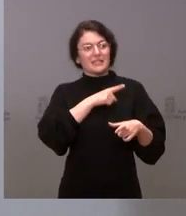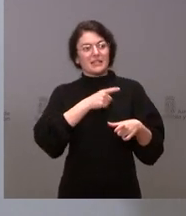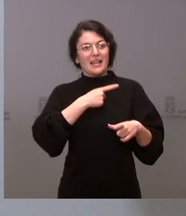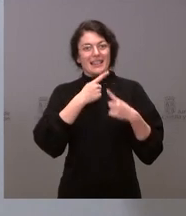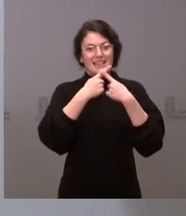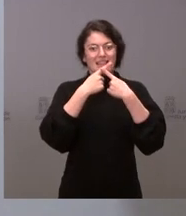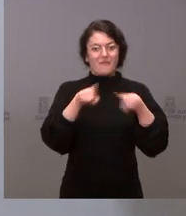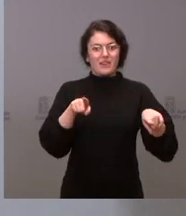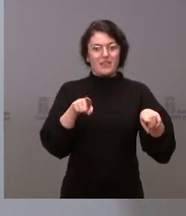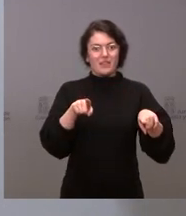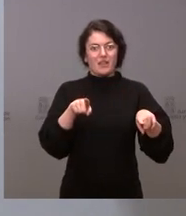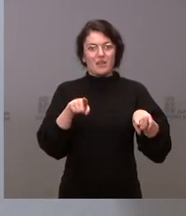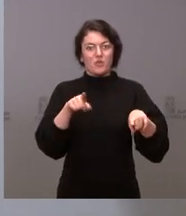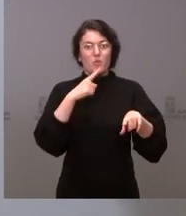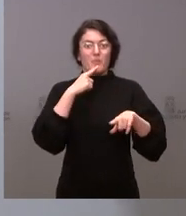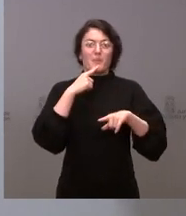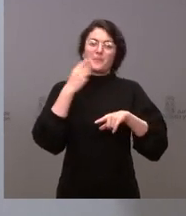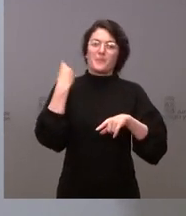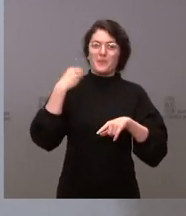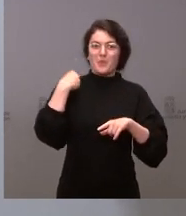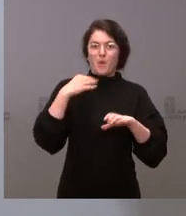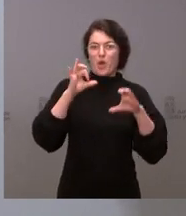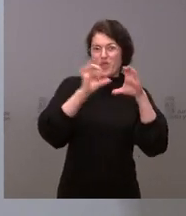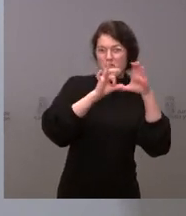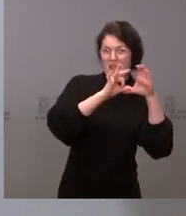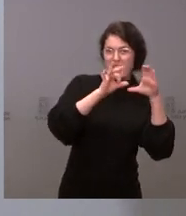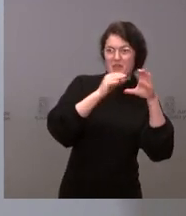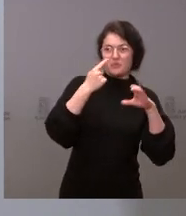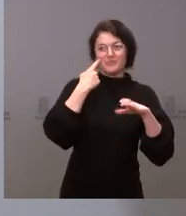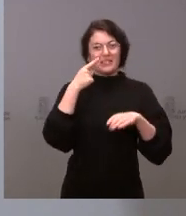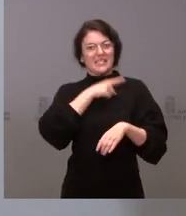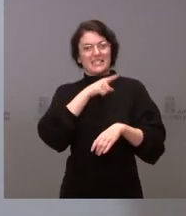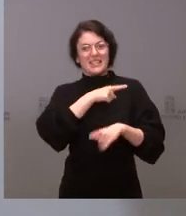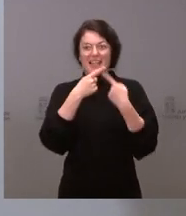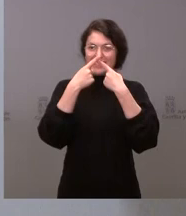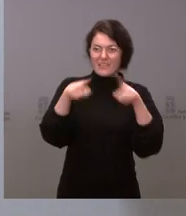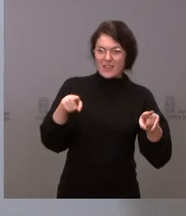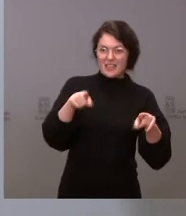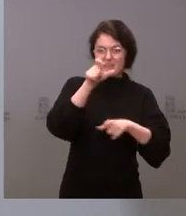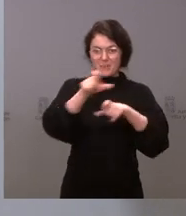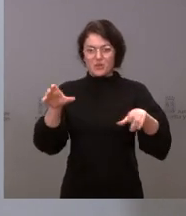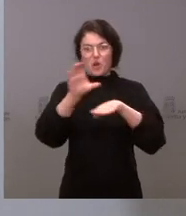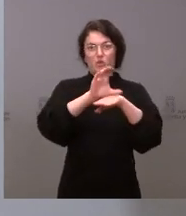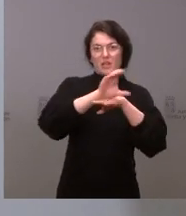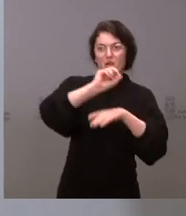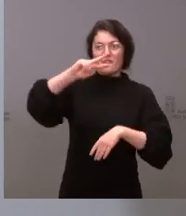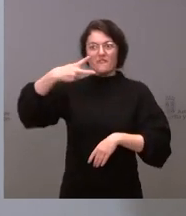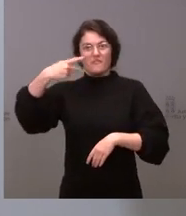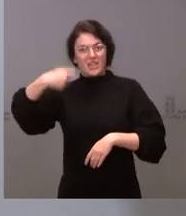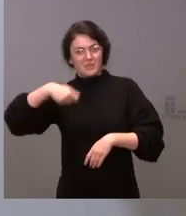consejeros de Ciudadanos y al Vicepresidente en actitud y demás, si ha notado diferencia respecto a los consejeros y Vicepresidente de Ciudadanos.